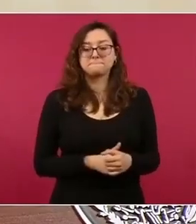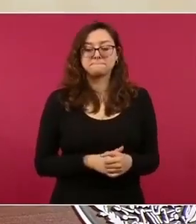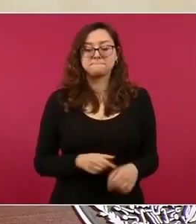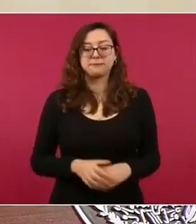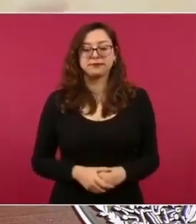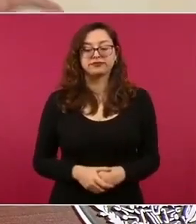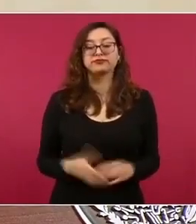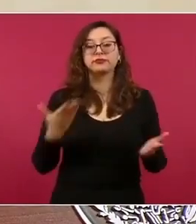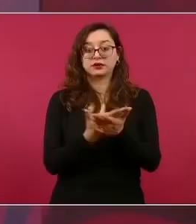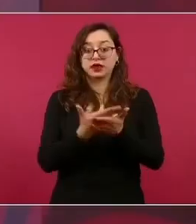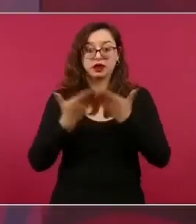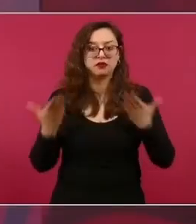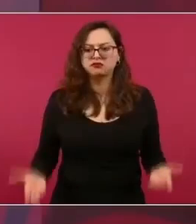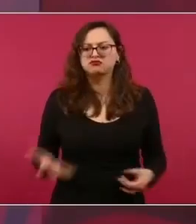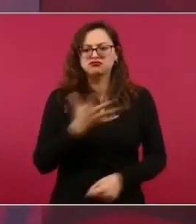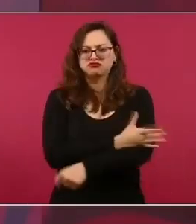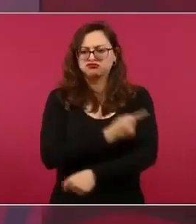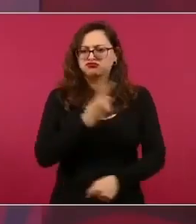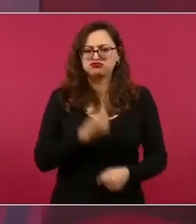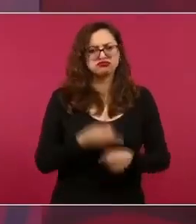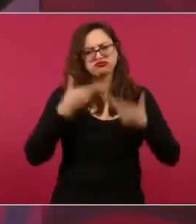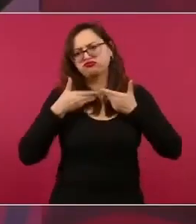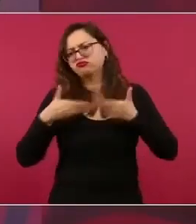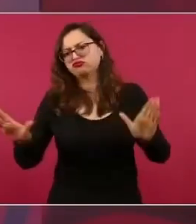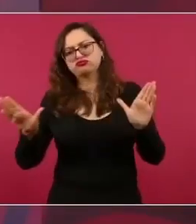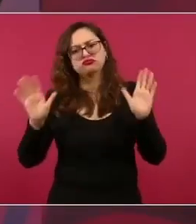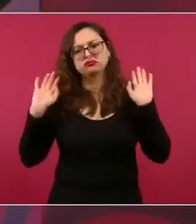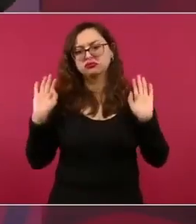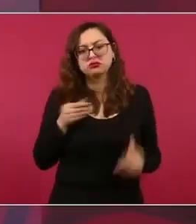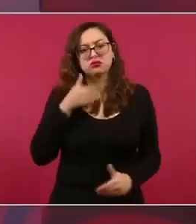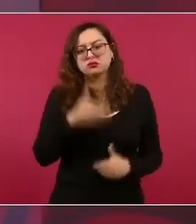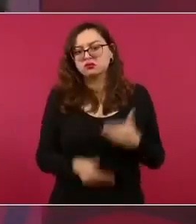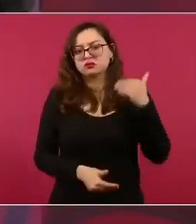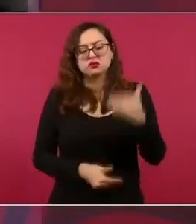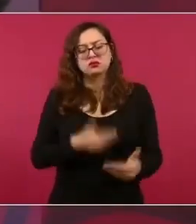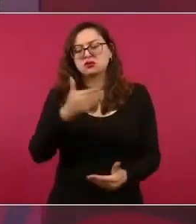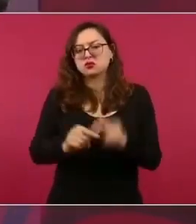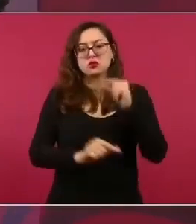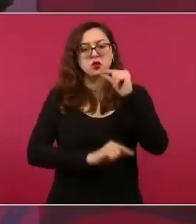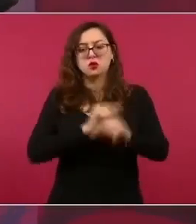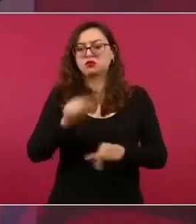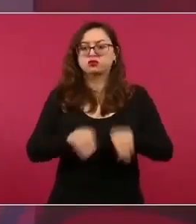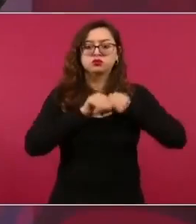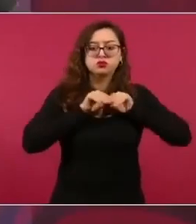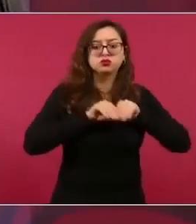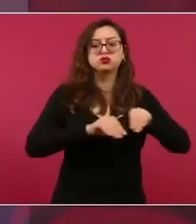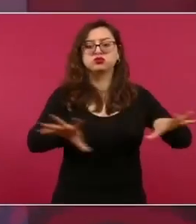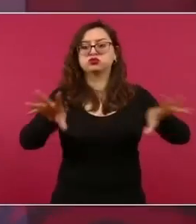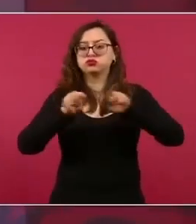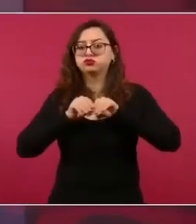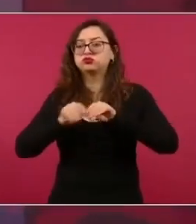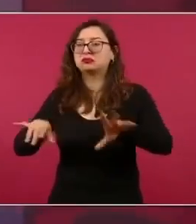ahora la verdad se va abriendo paso y llega hasta el más apartado